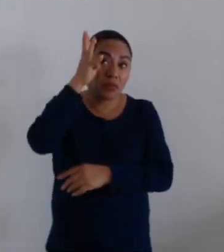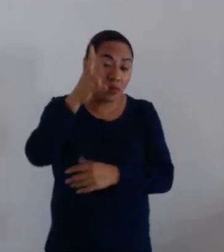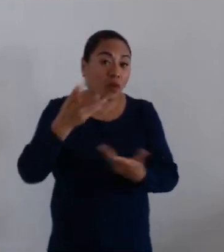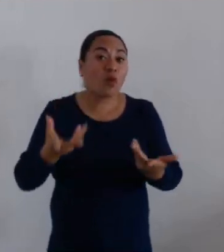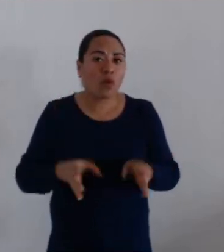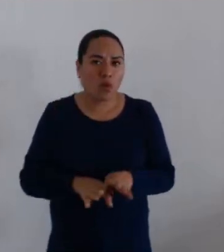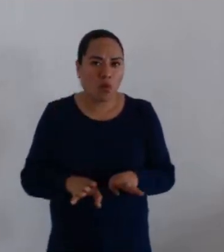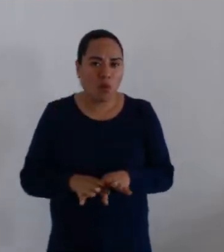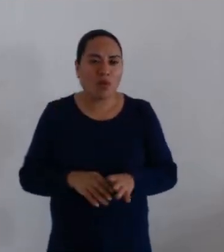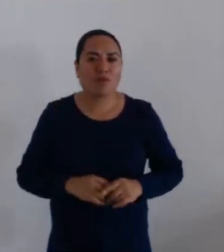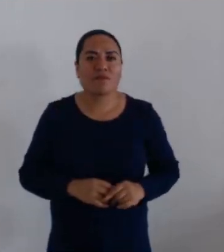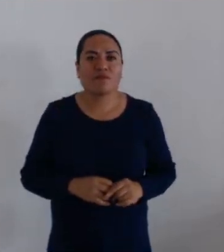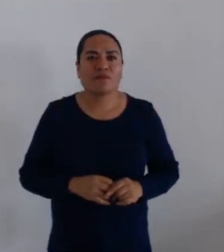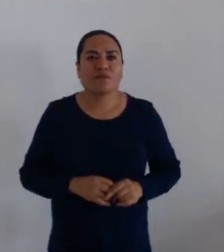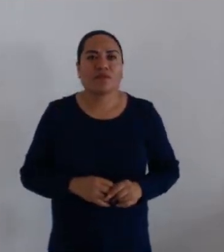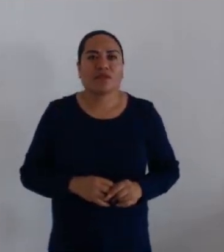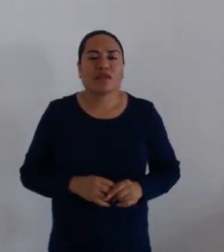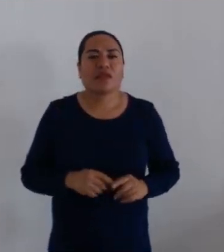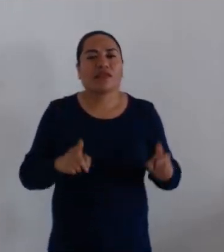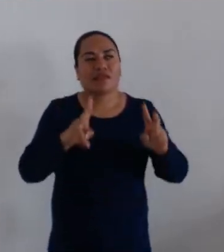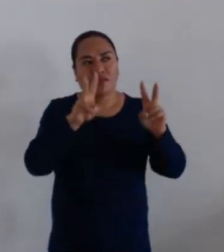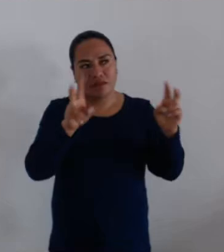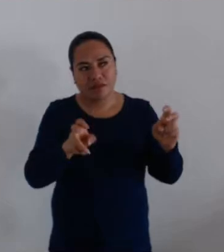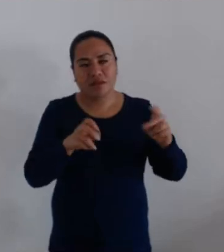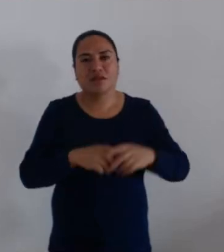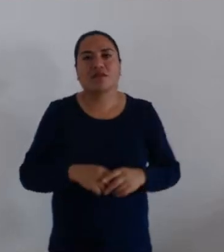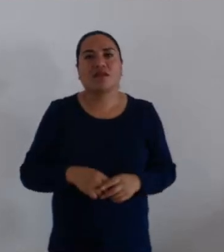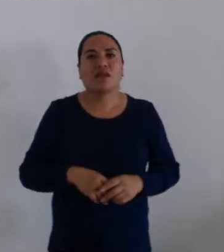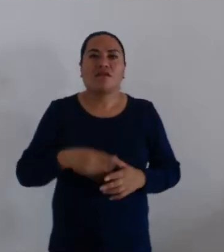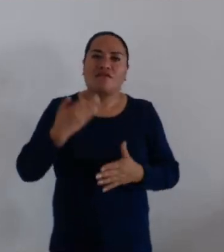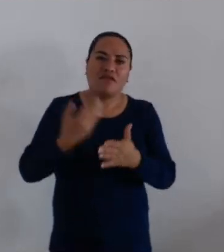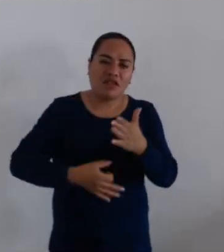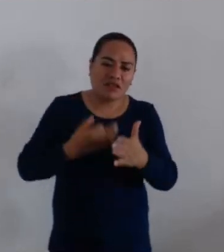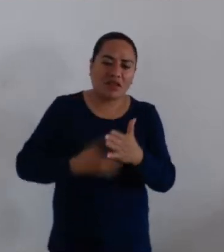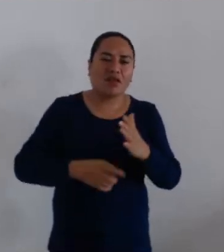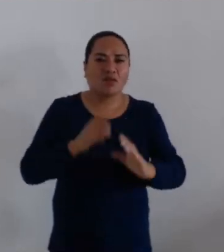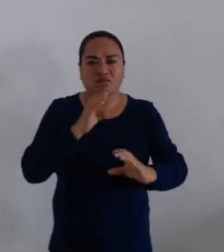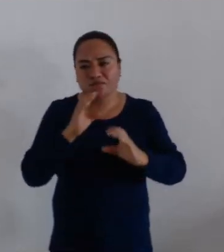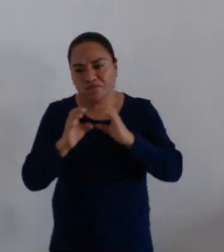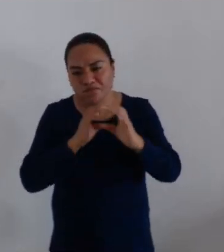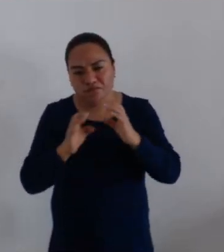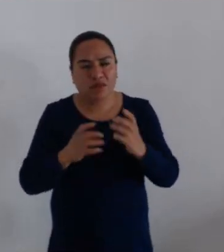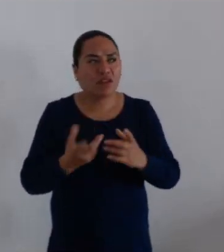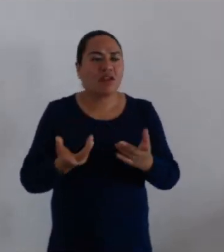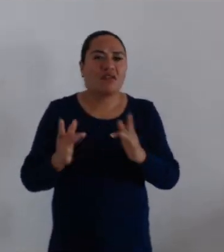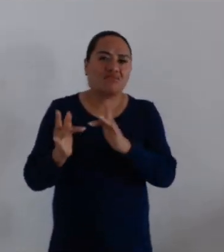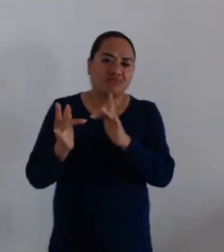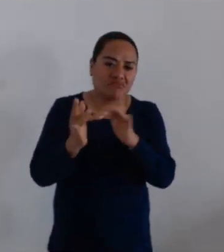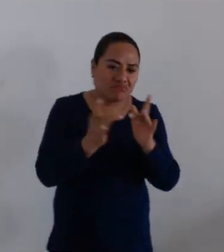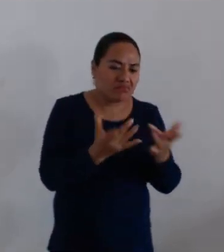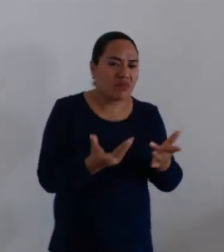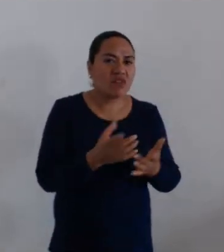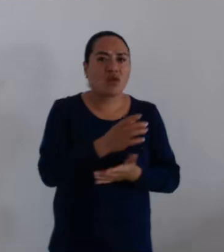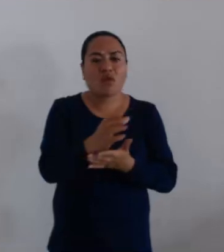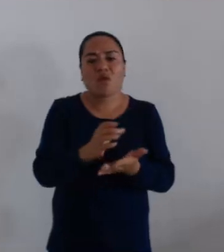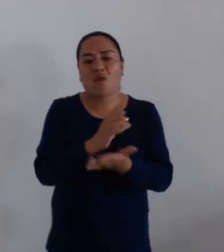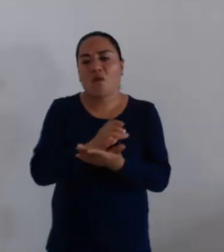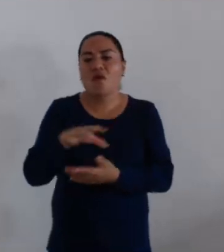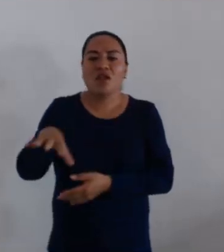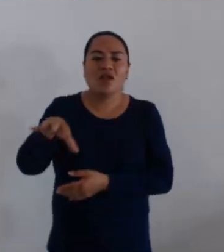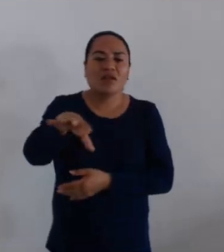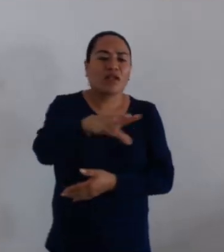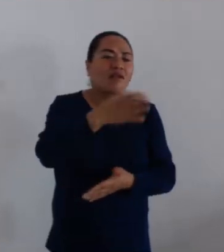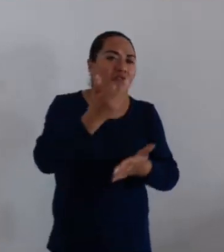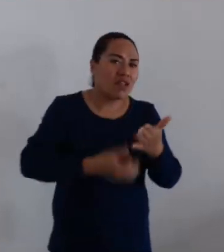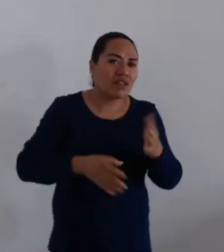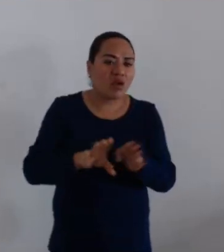no precisamente por temas de poca comunicación, tengamos invasiones, tengamos colonias que no estén planificadas